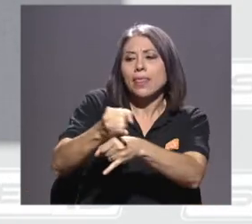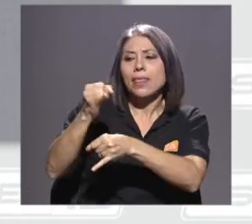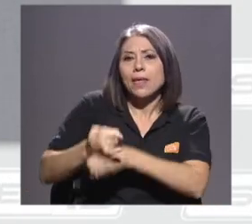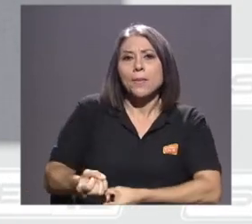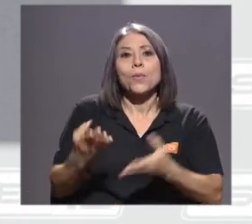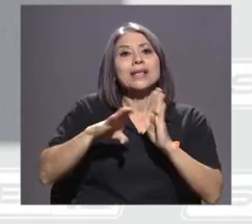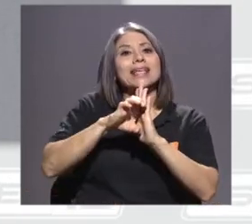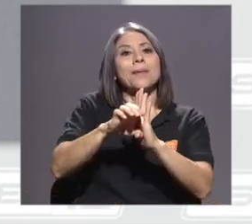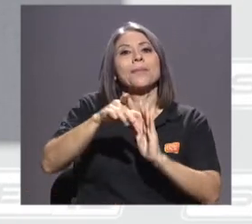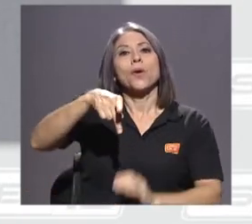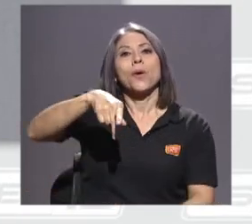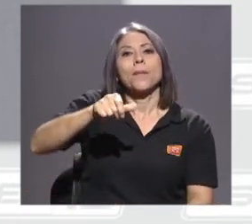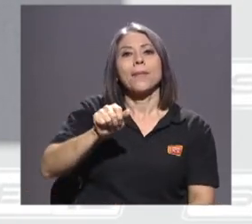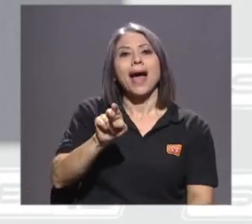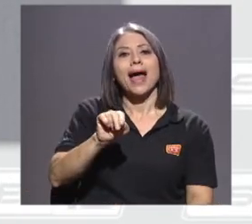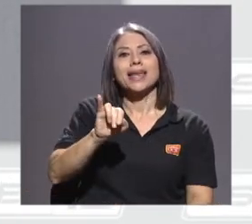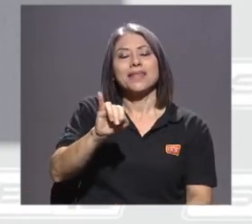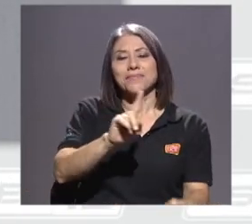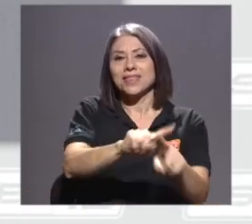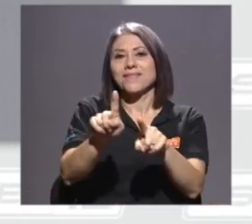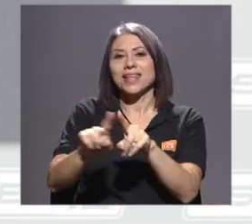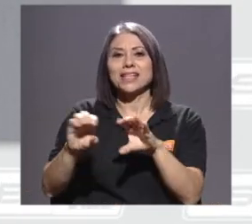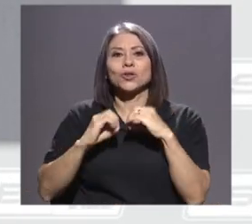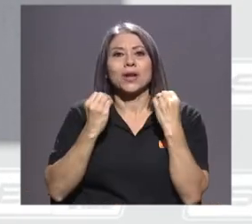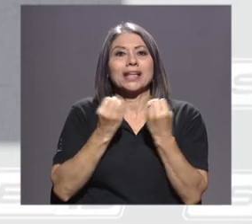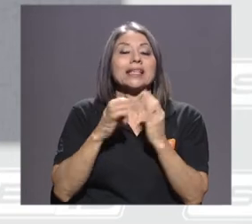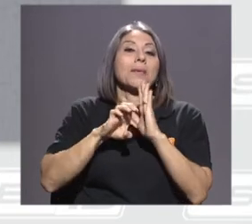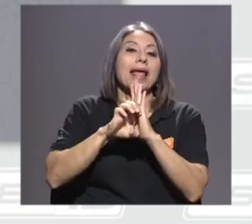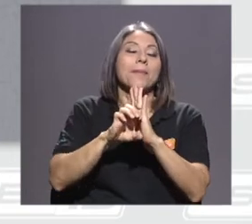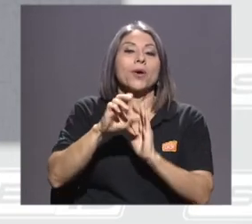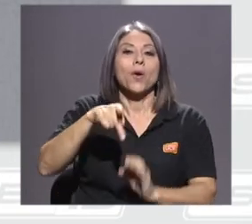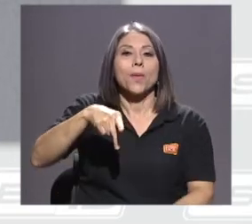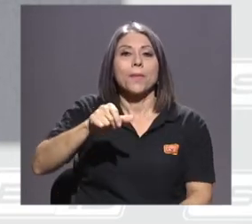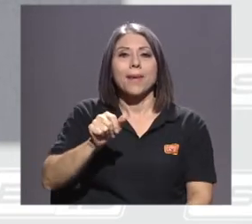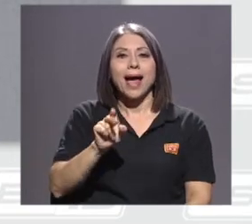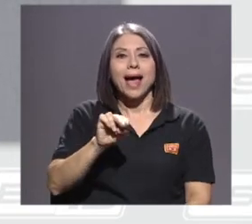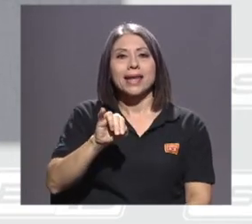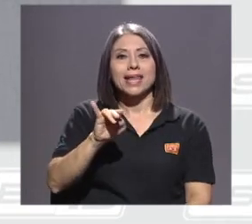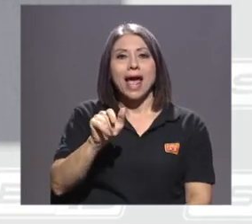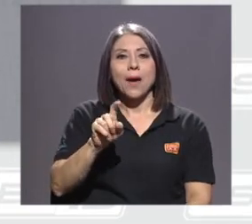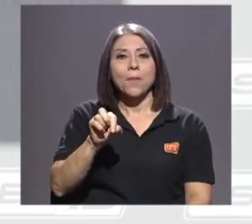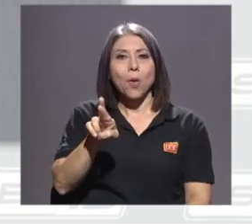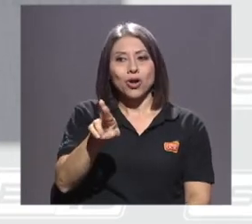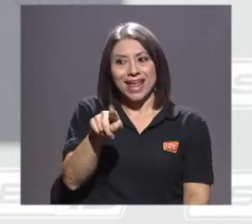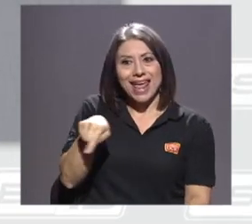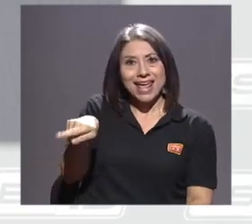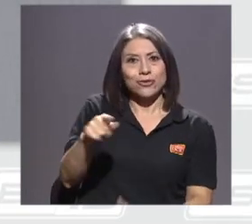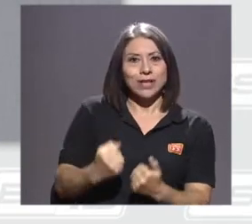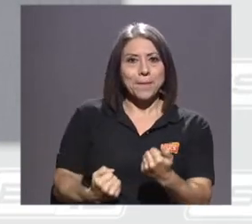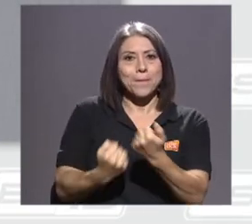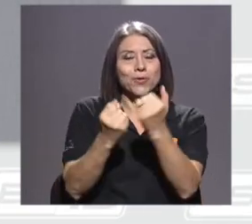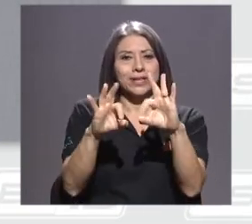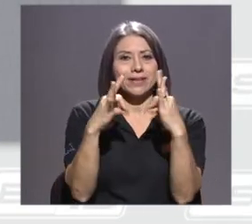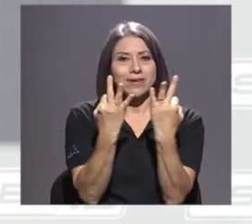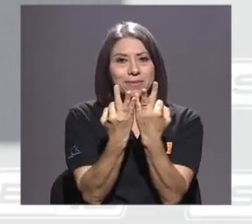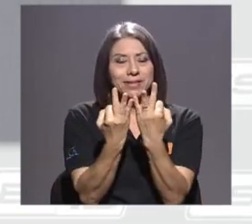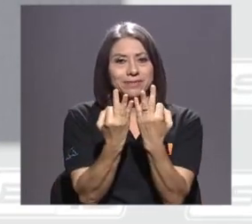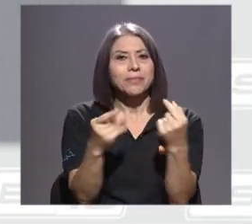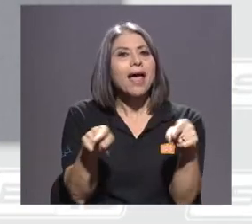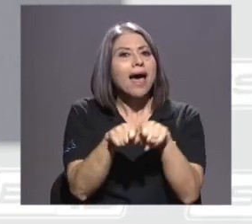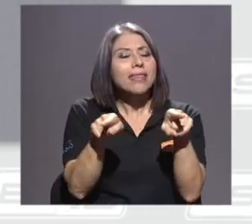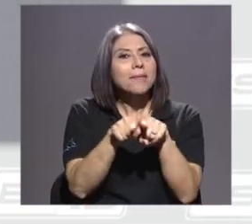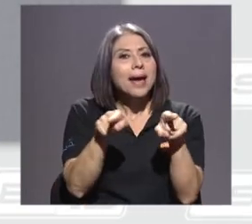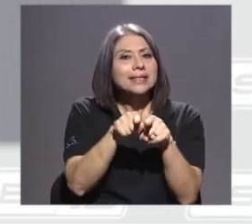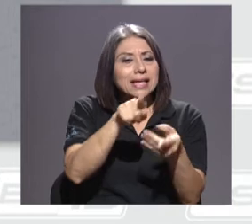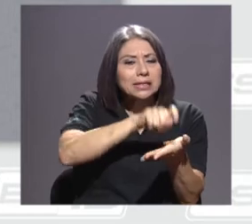como el PANI, y organizaciones de la sociedad civil, como PANI Amor, que apoyan a las familias. Además, los